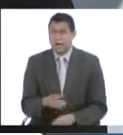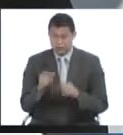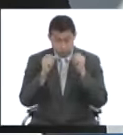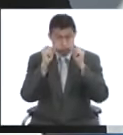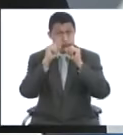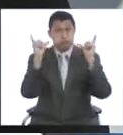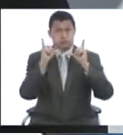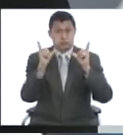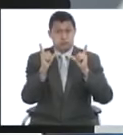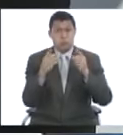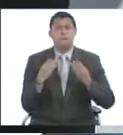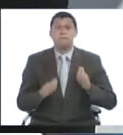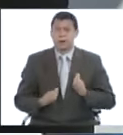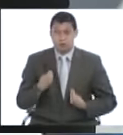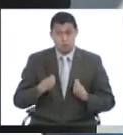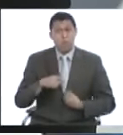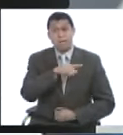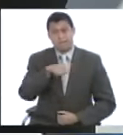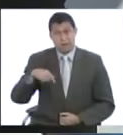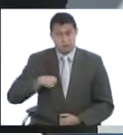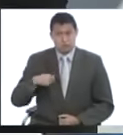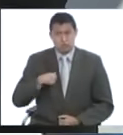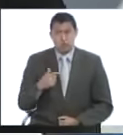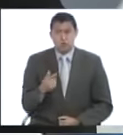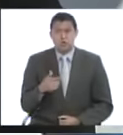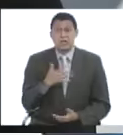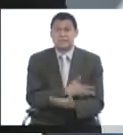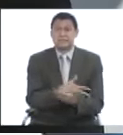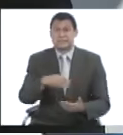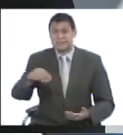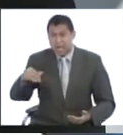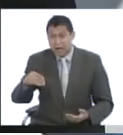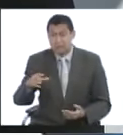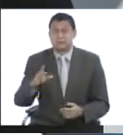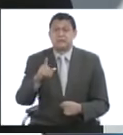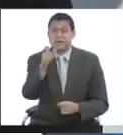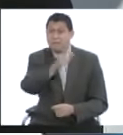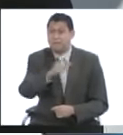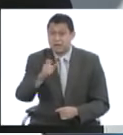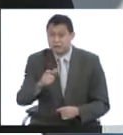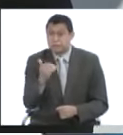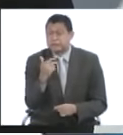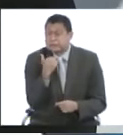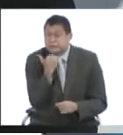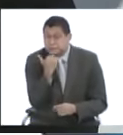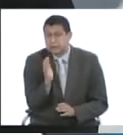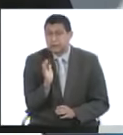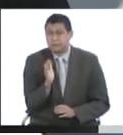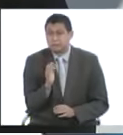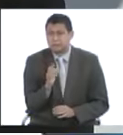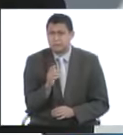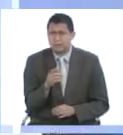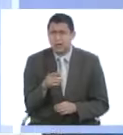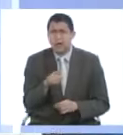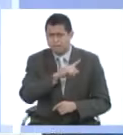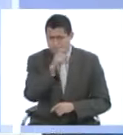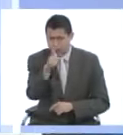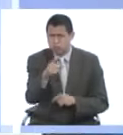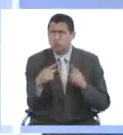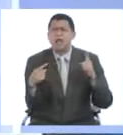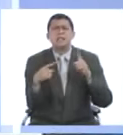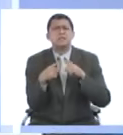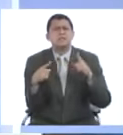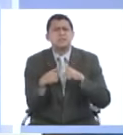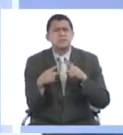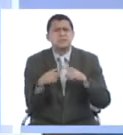alarmante y muy preocupante la alta prevalencia de diabetes y de prediabetes que hay en el país. Hablemos entonces, doctora Eri, cuáles son los tipos